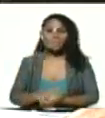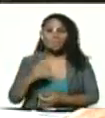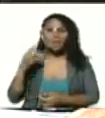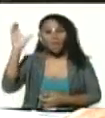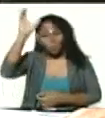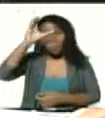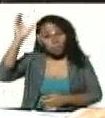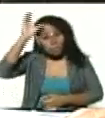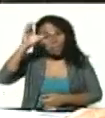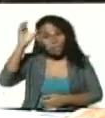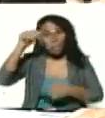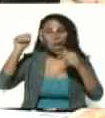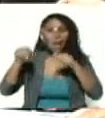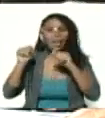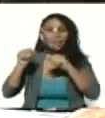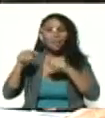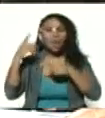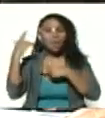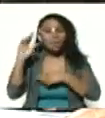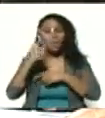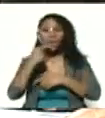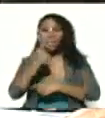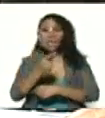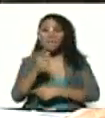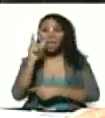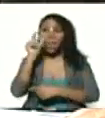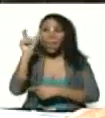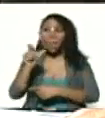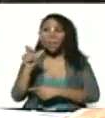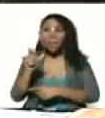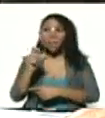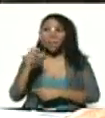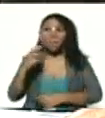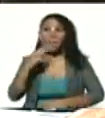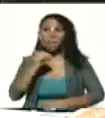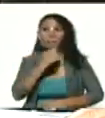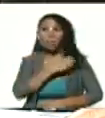esto es lo que nos dice Hernández Lárez es pura moral